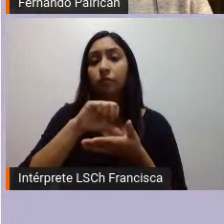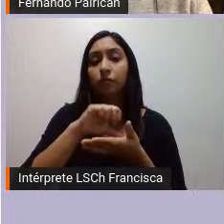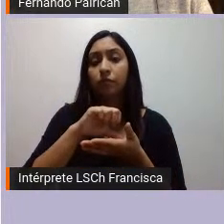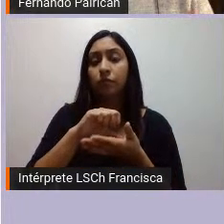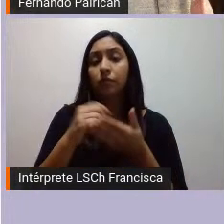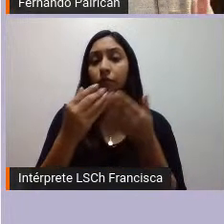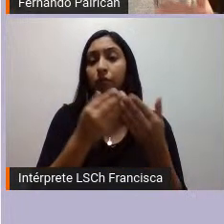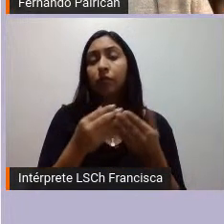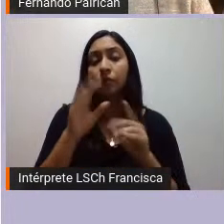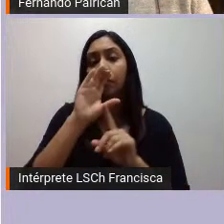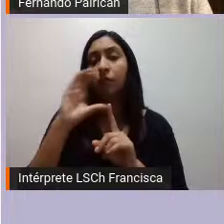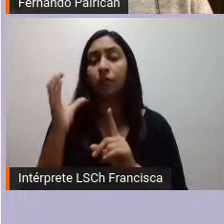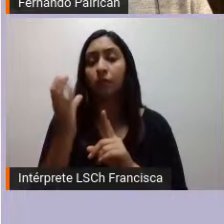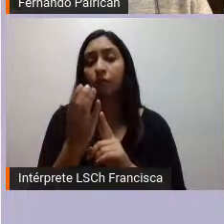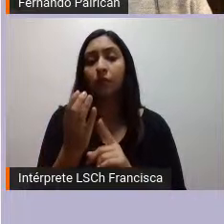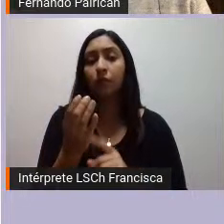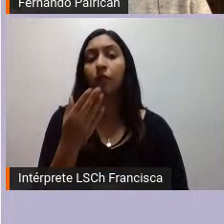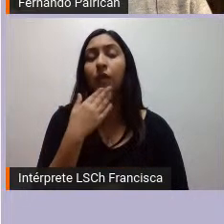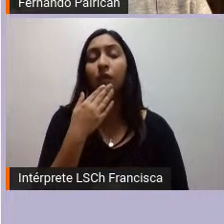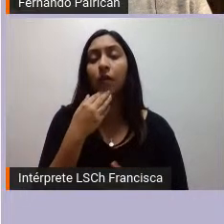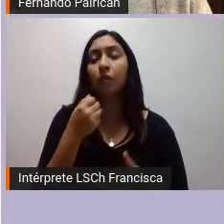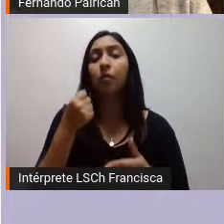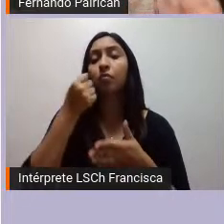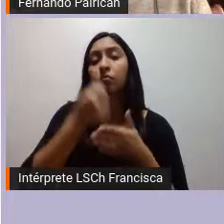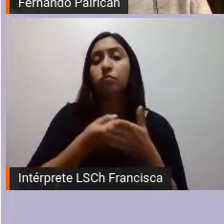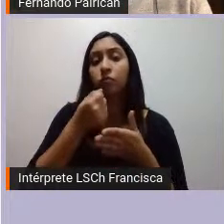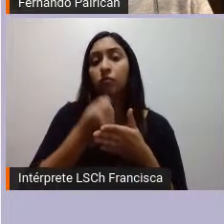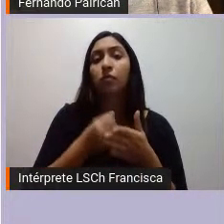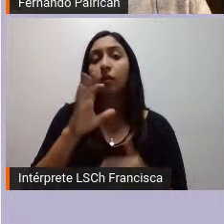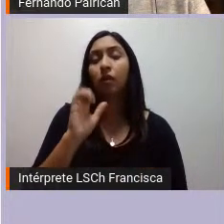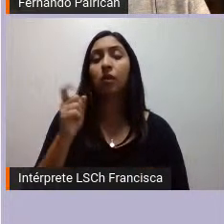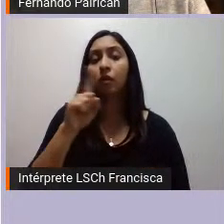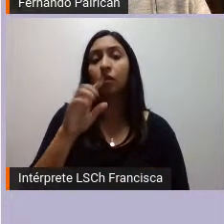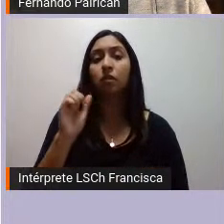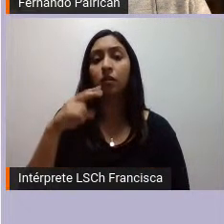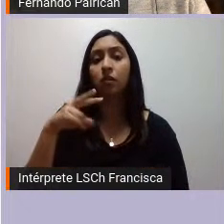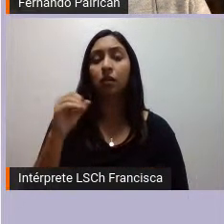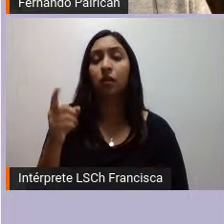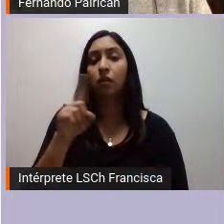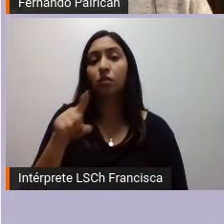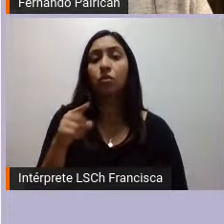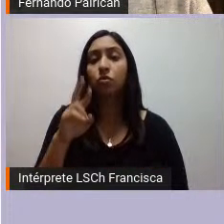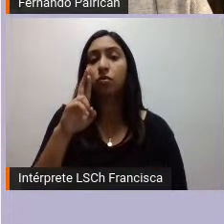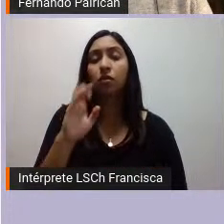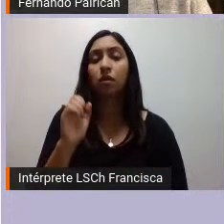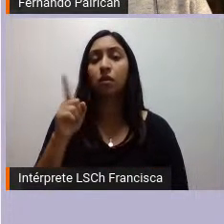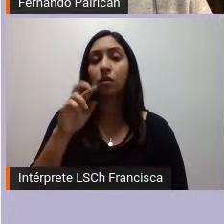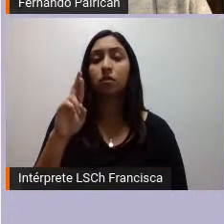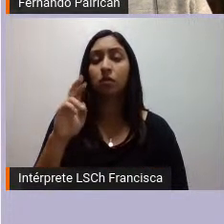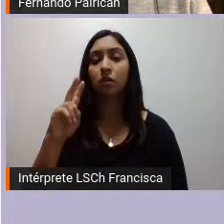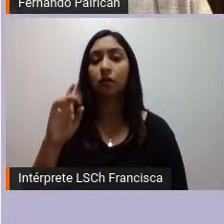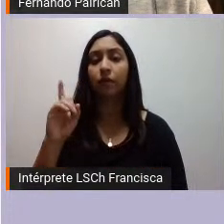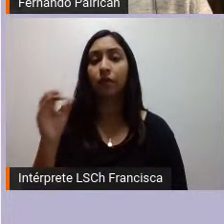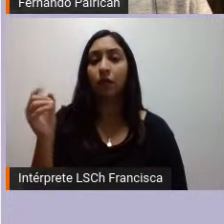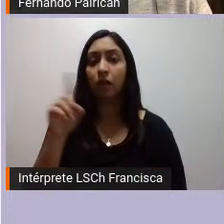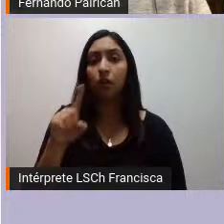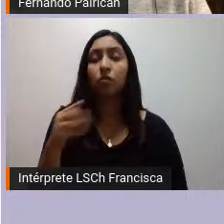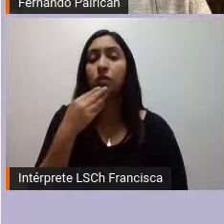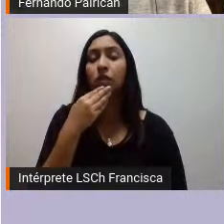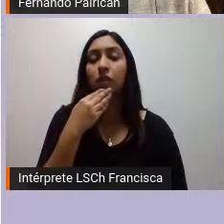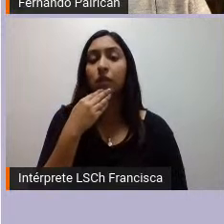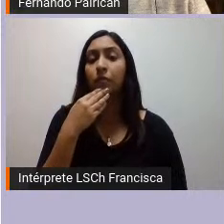pelea por los escaños reservados también y las fisuras que hay dentro del movimiento Mapuche entre liberación nacional Mapuche o